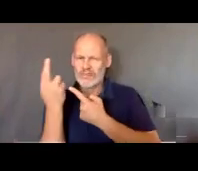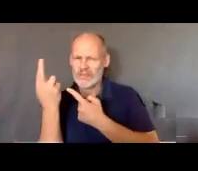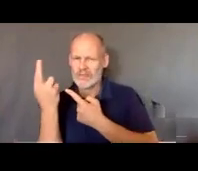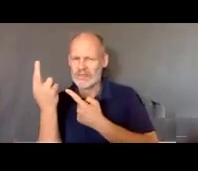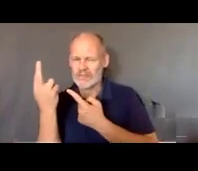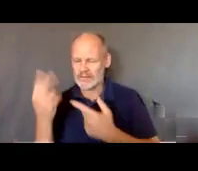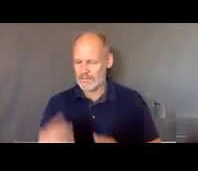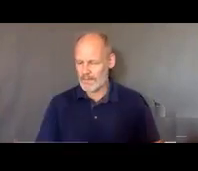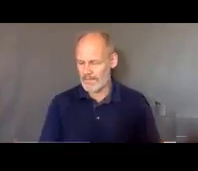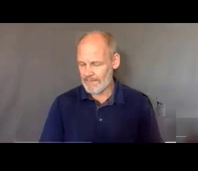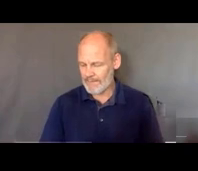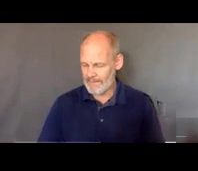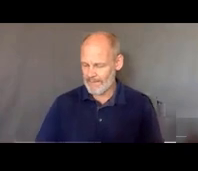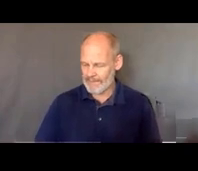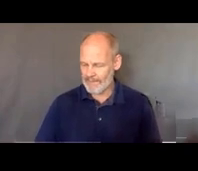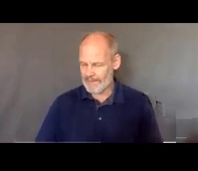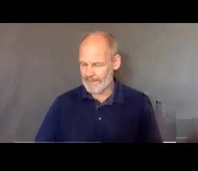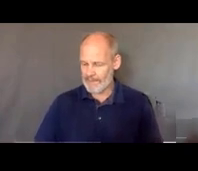lo que no